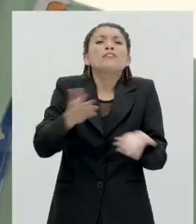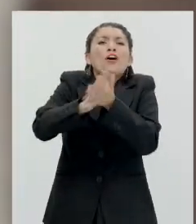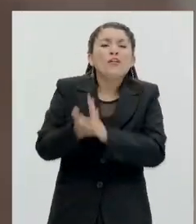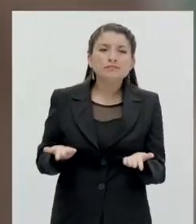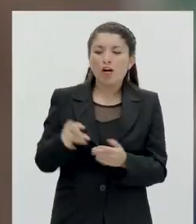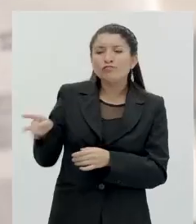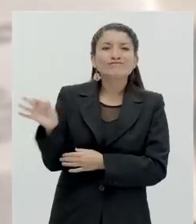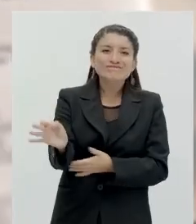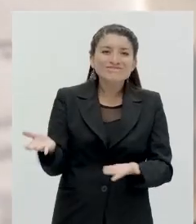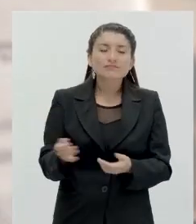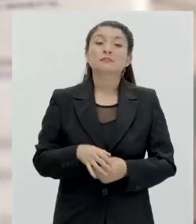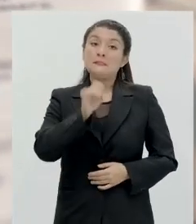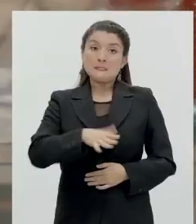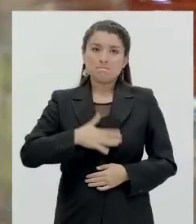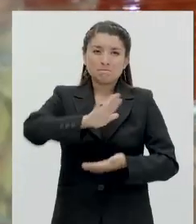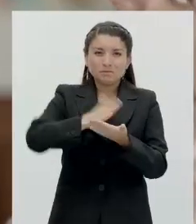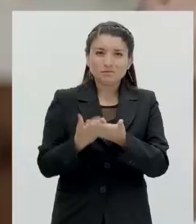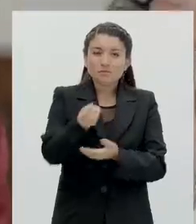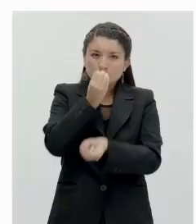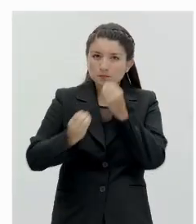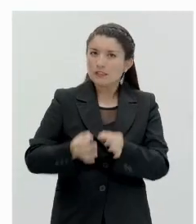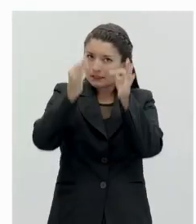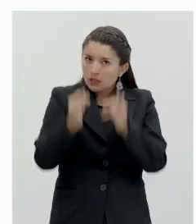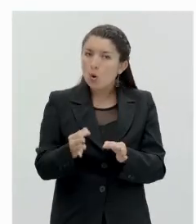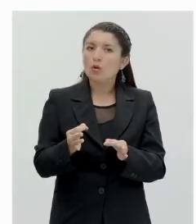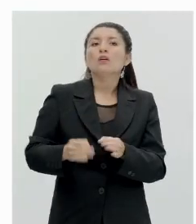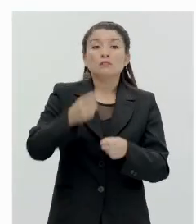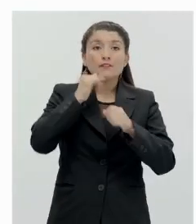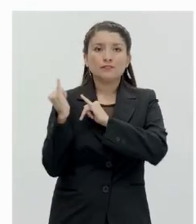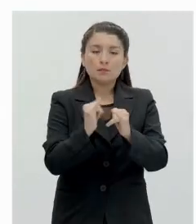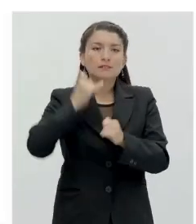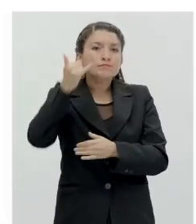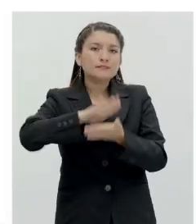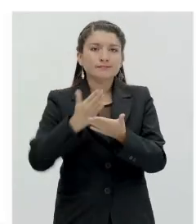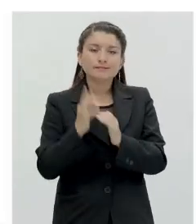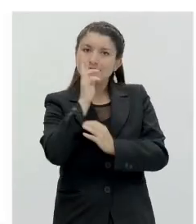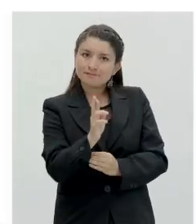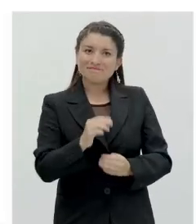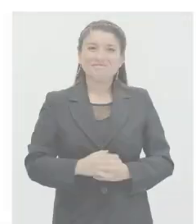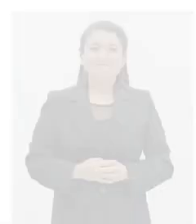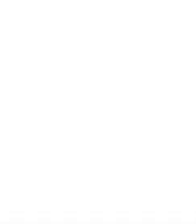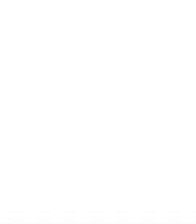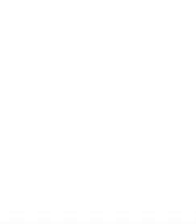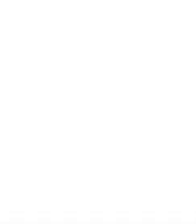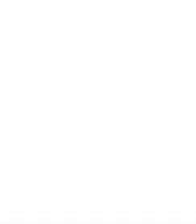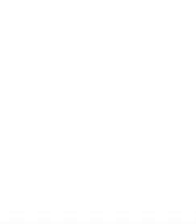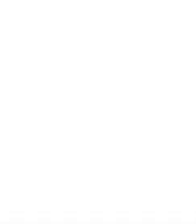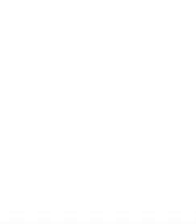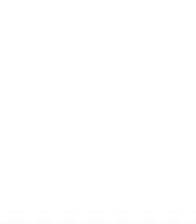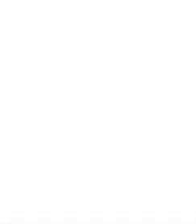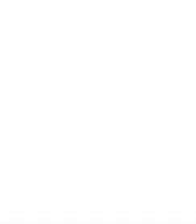sabes todo eso? Él dice... Si le te quieres sano, consume alimentos seguros. Infórmate llamando a Salud Responde. Ministerio de Salud. Gobierno de Chile.